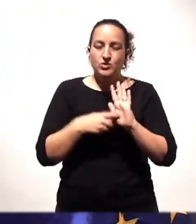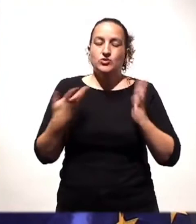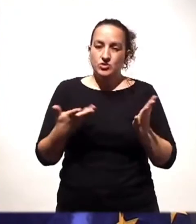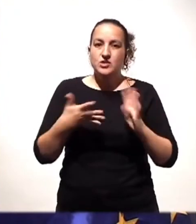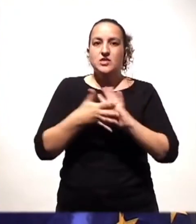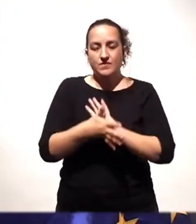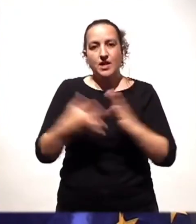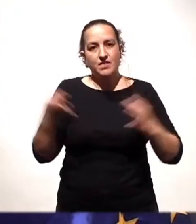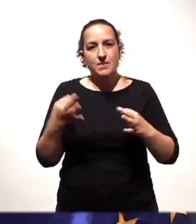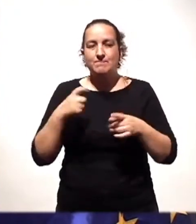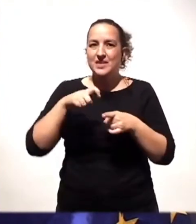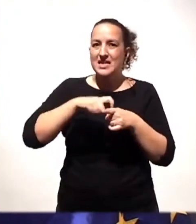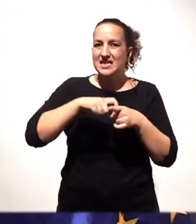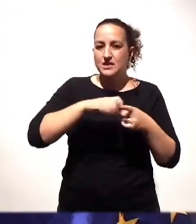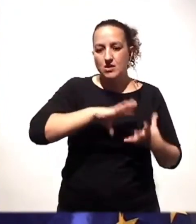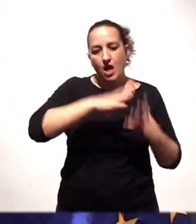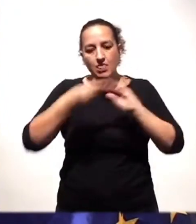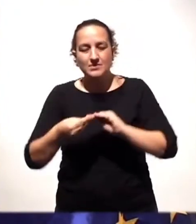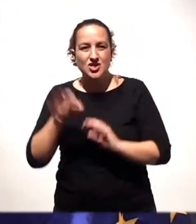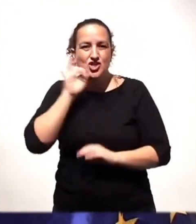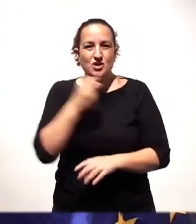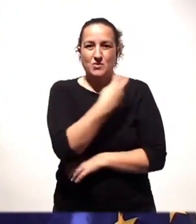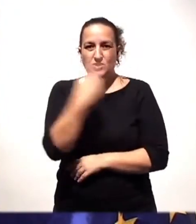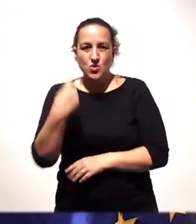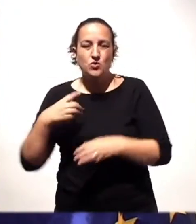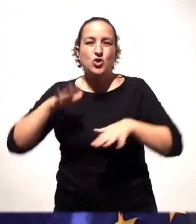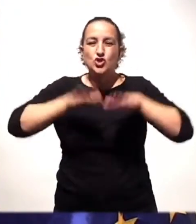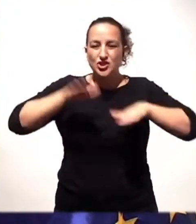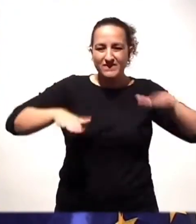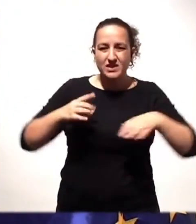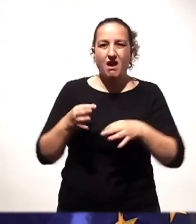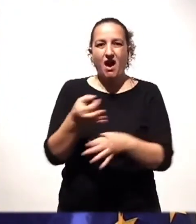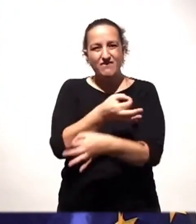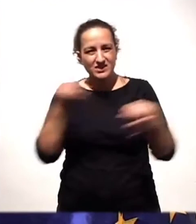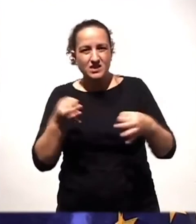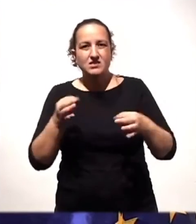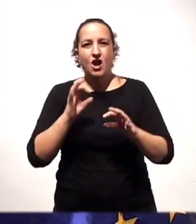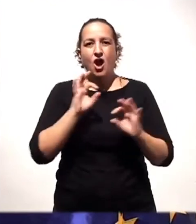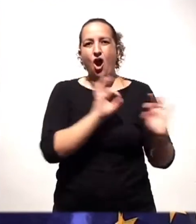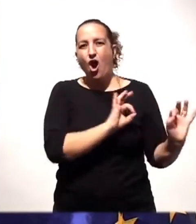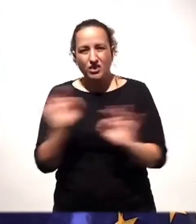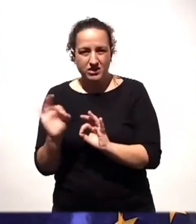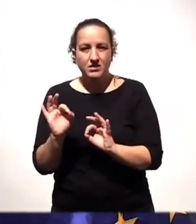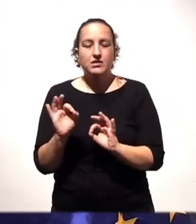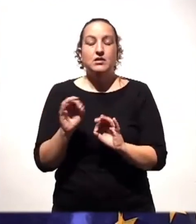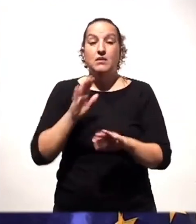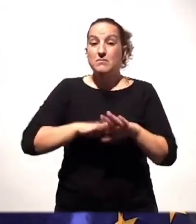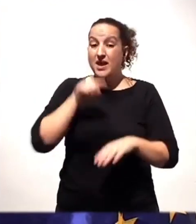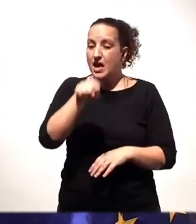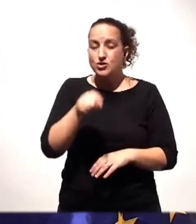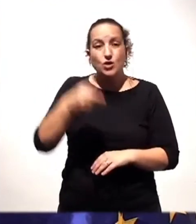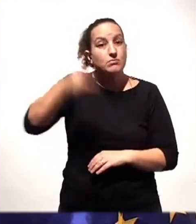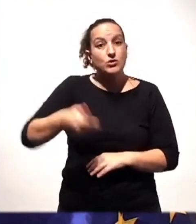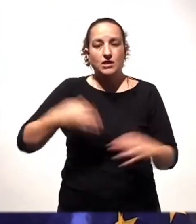hacer con criterios acorde al siglo XXI de sostenibilidad, de eficiencia, de ordenamiento y para eso será clave y